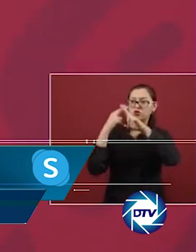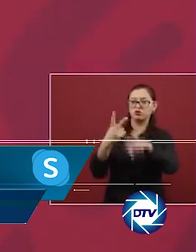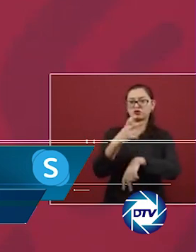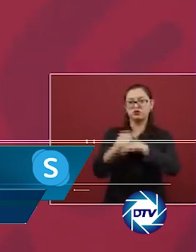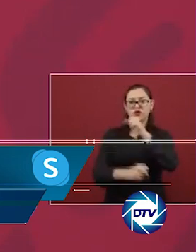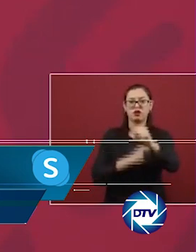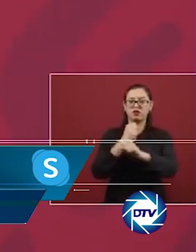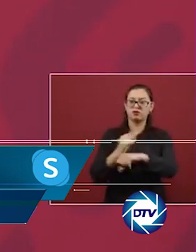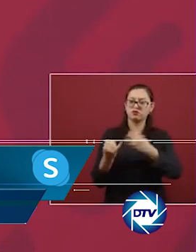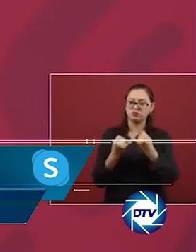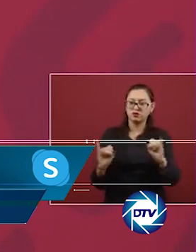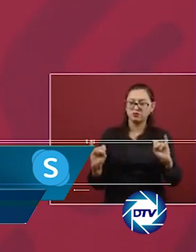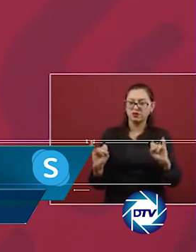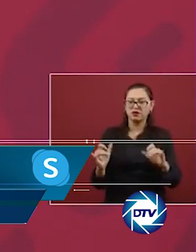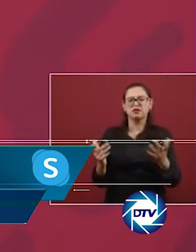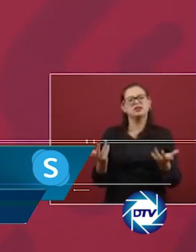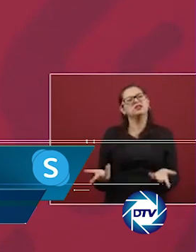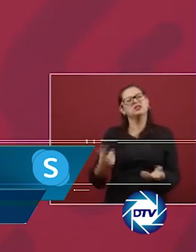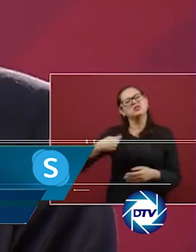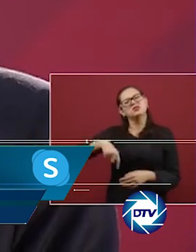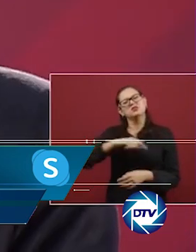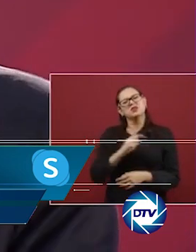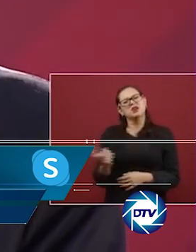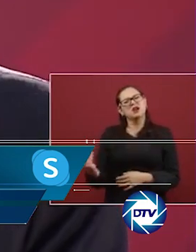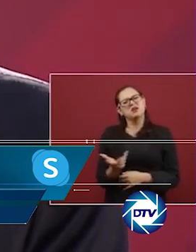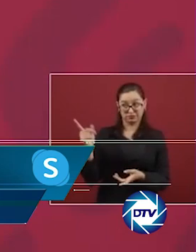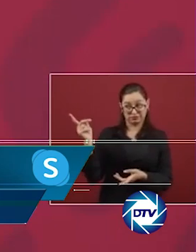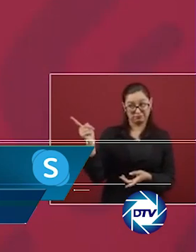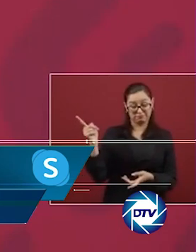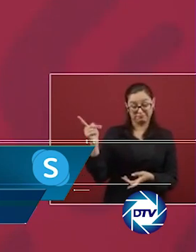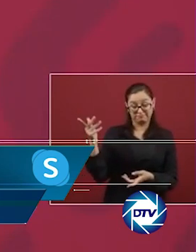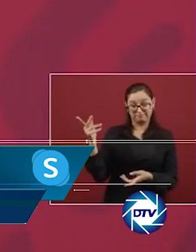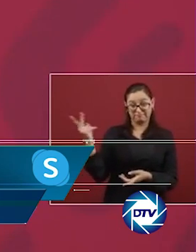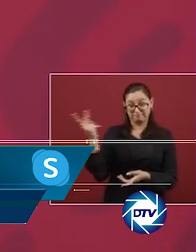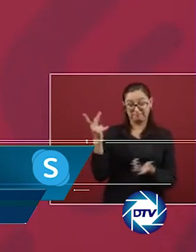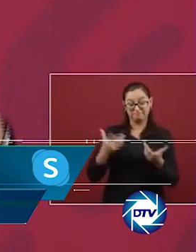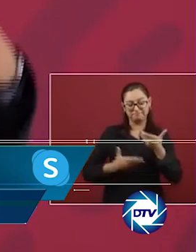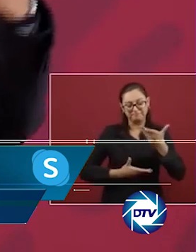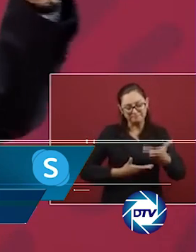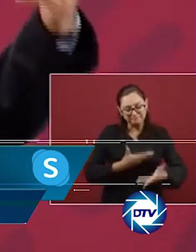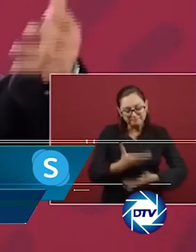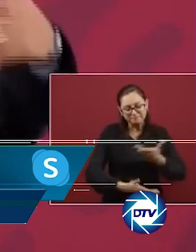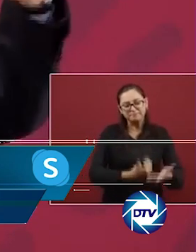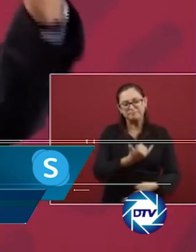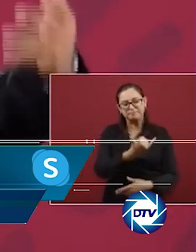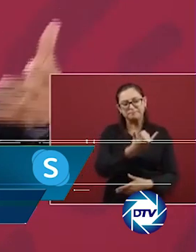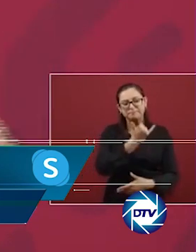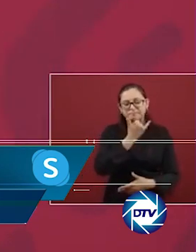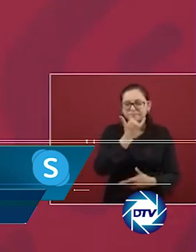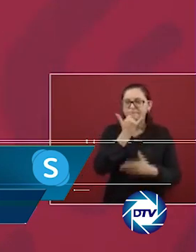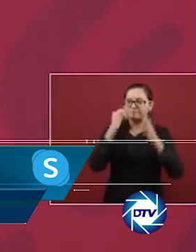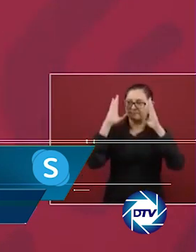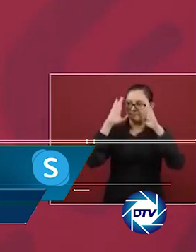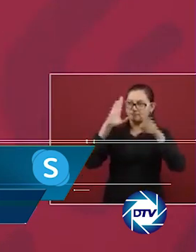En 2016 Martín Jesús López Obrador recibió un cheque de un millón y medio de pesos